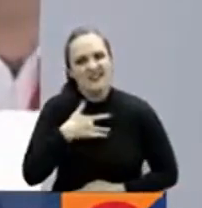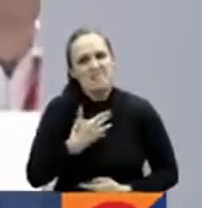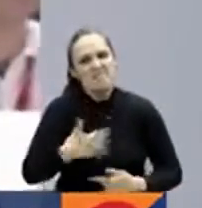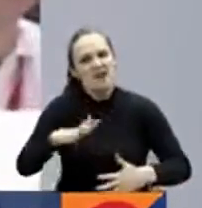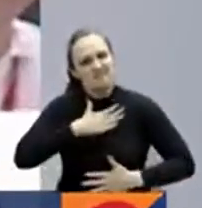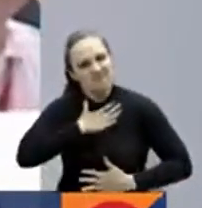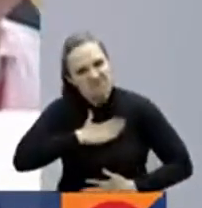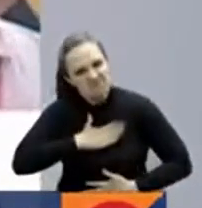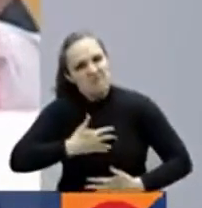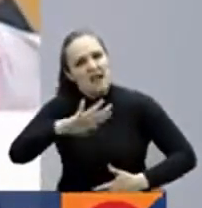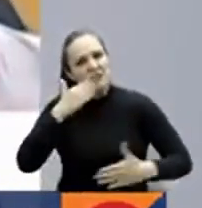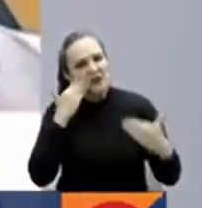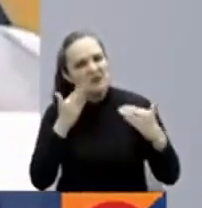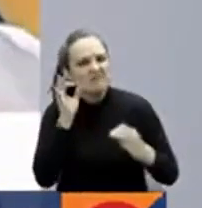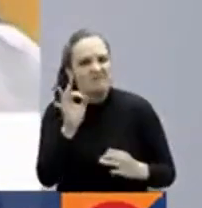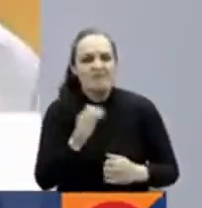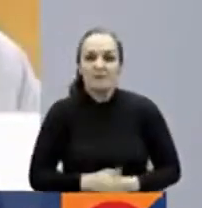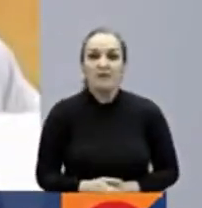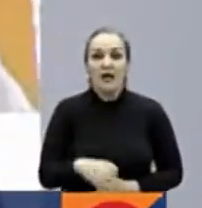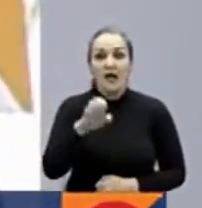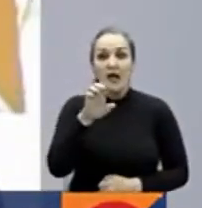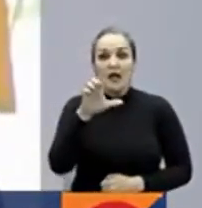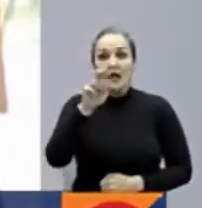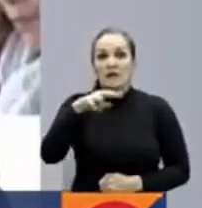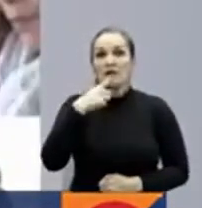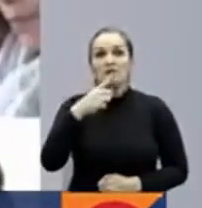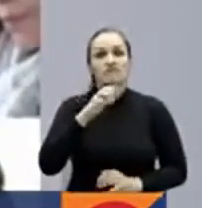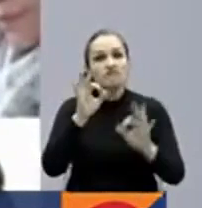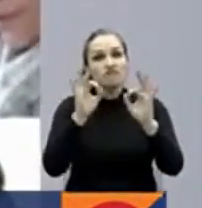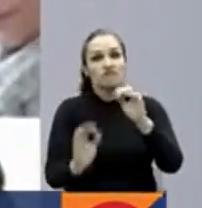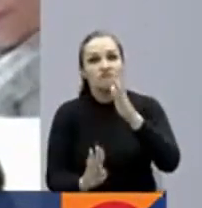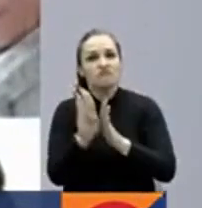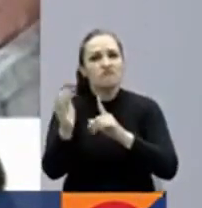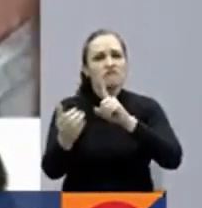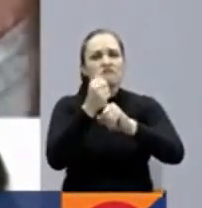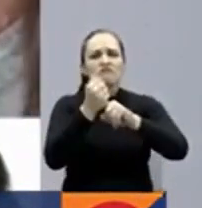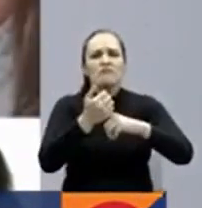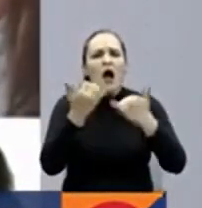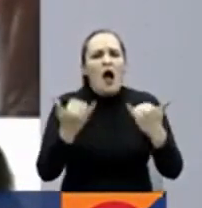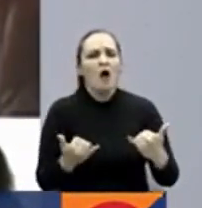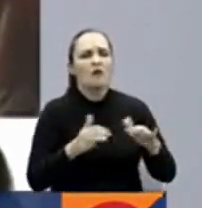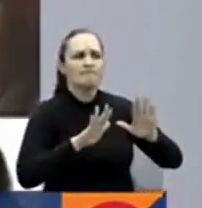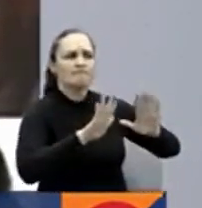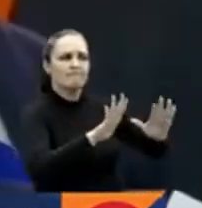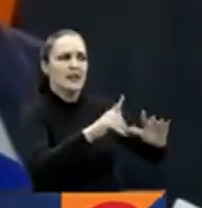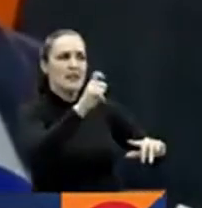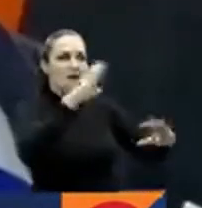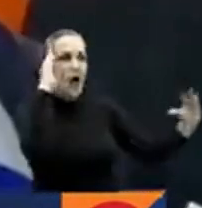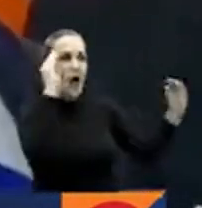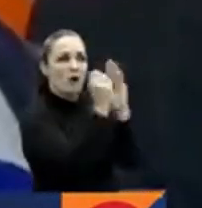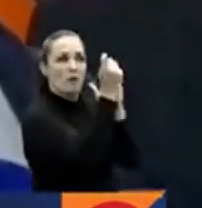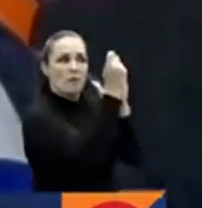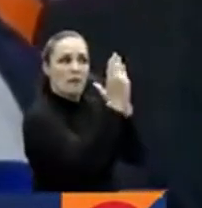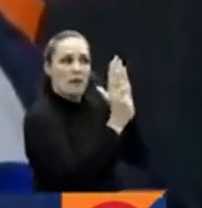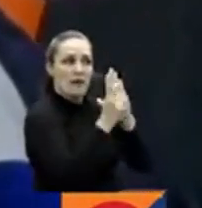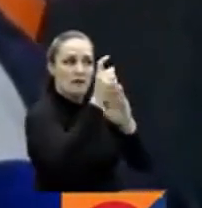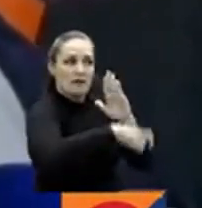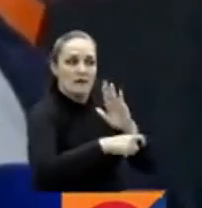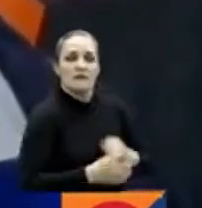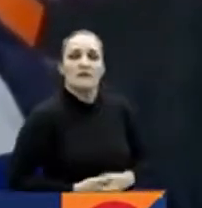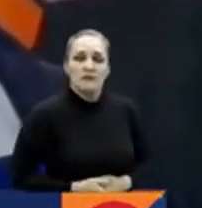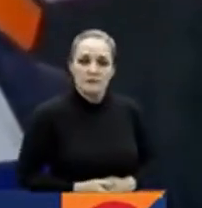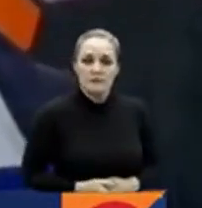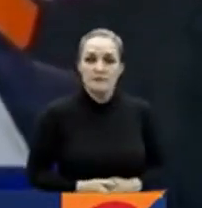Para el ELN, el éxito de la negociación está en dejar claras las condiciones pactadas. Para que